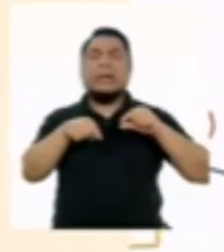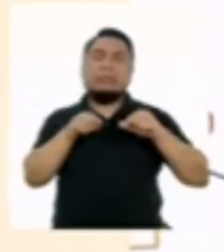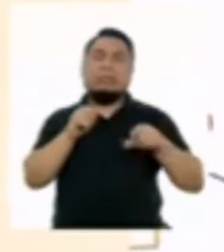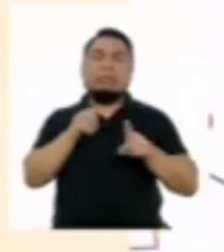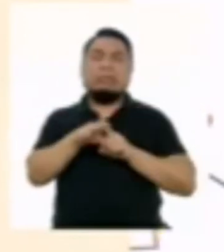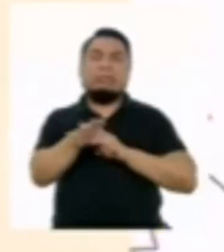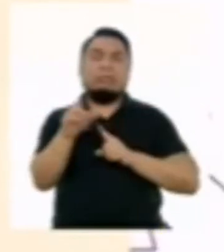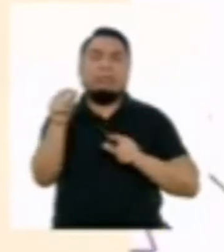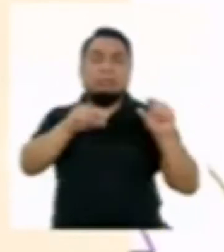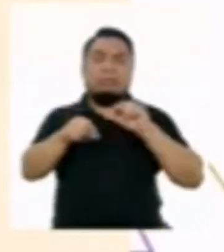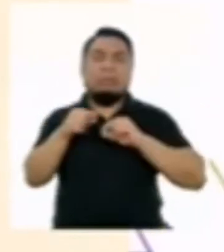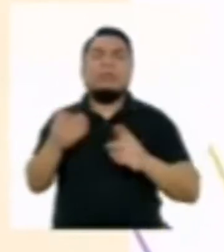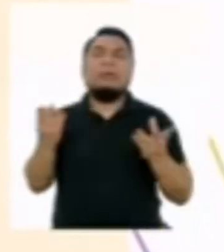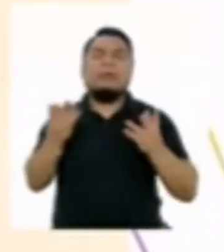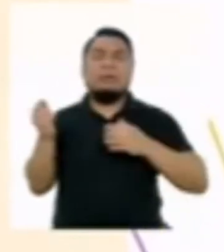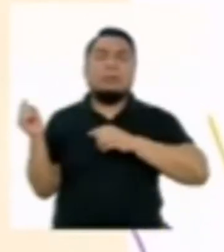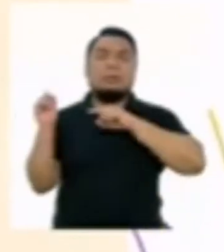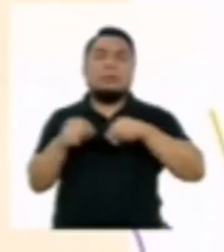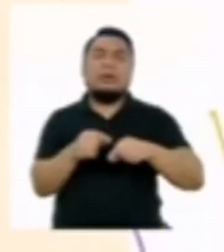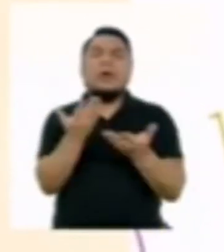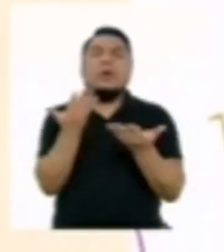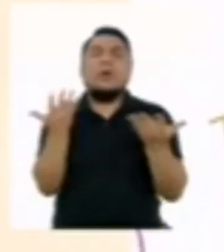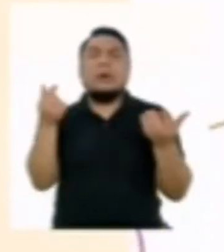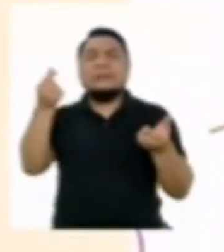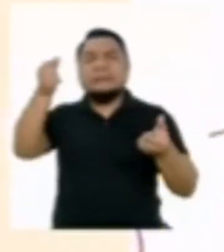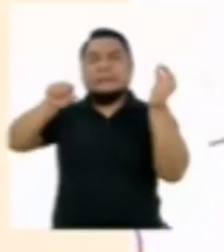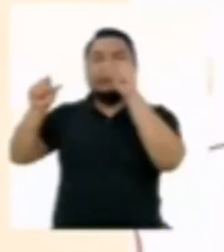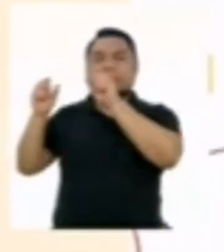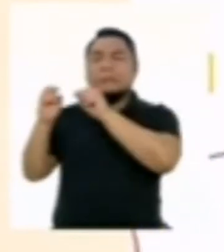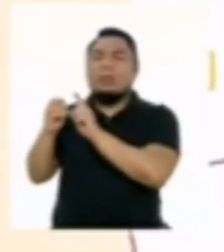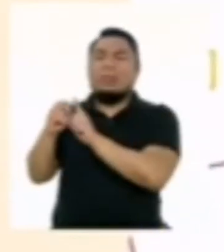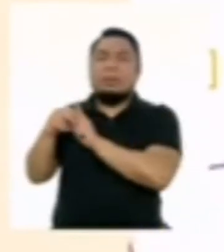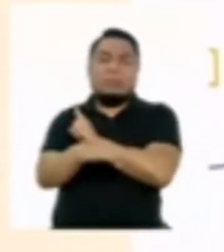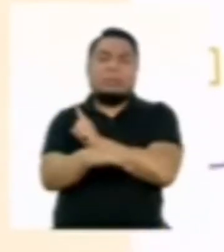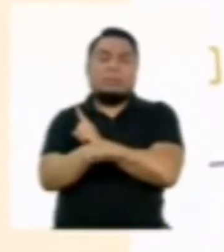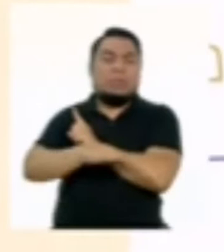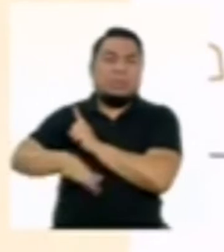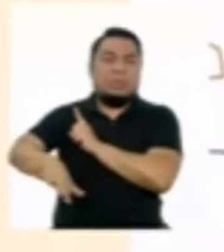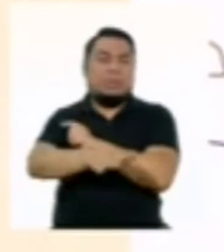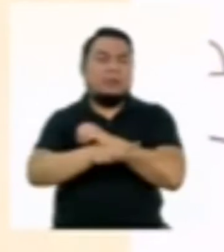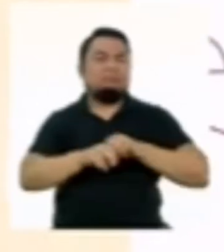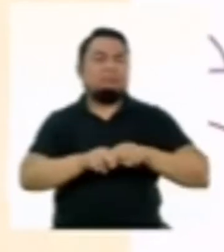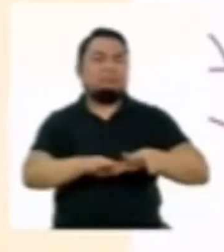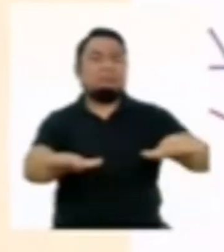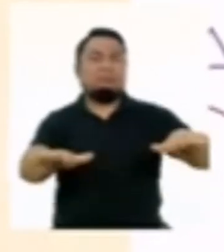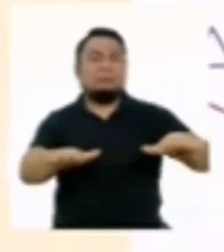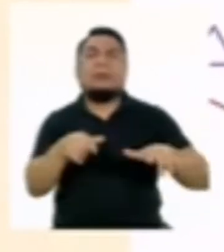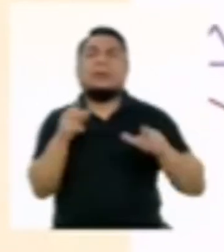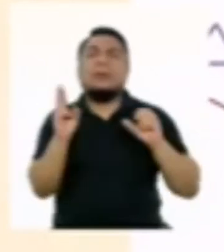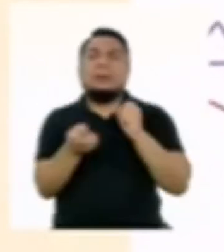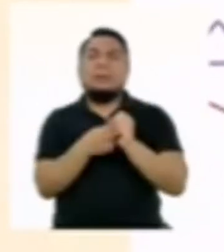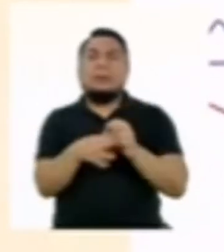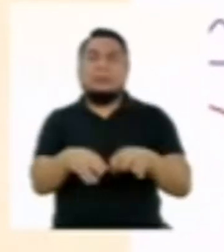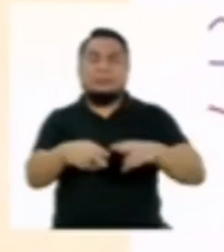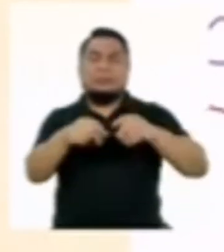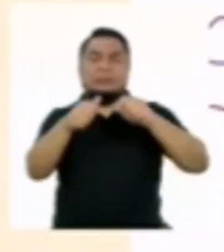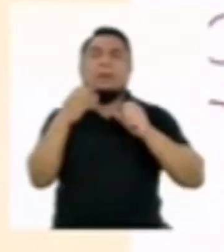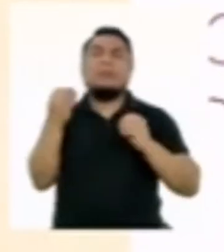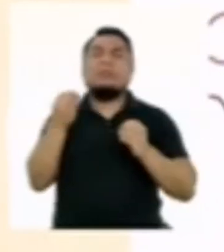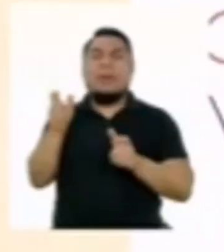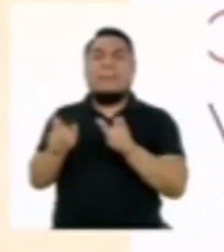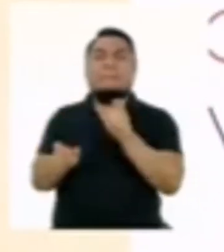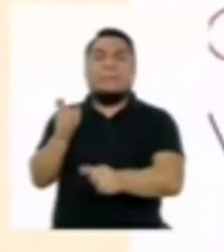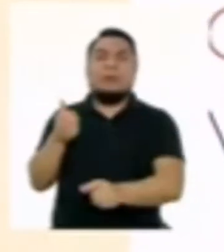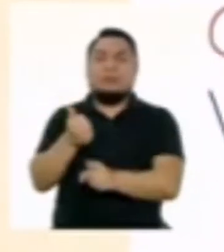negativamente por la presencia de sustancias químicas contaminantes depositadas por la actividad